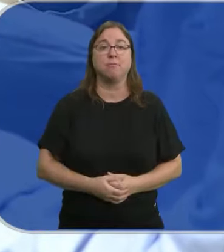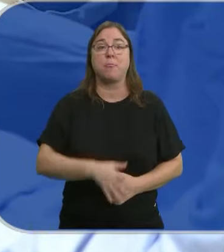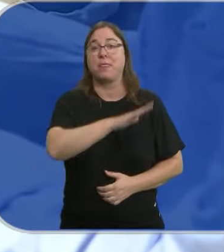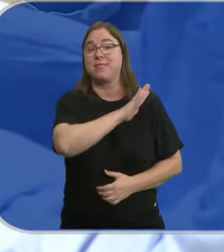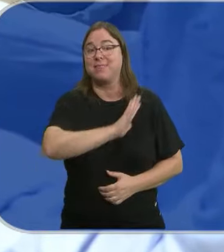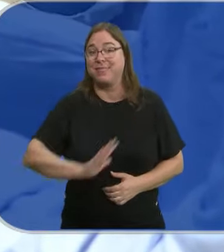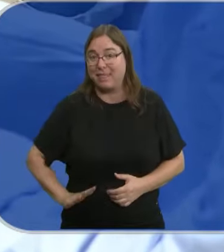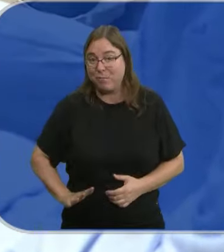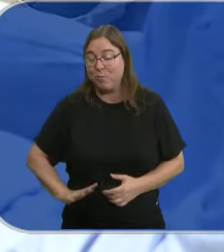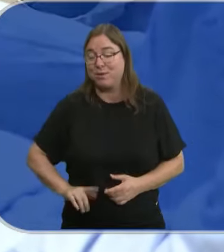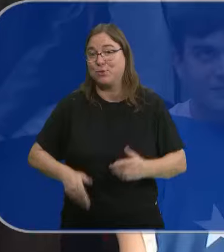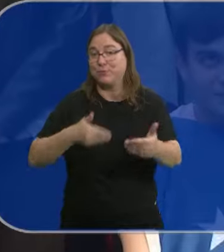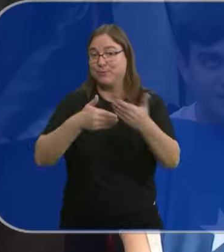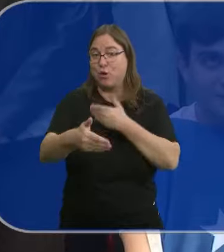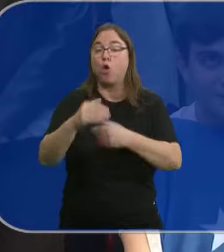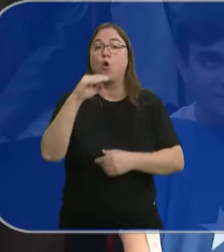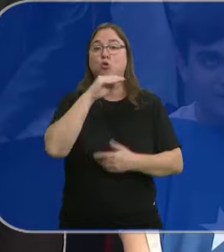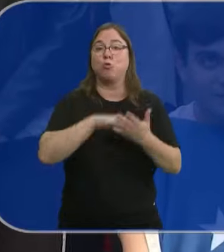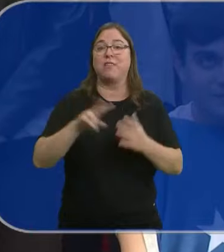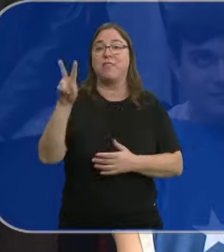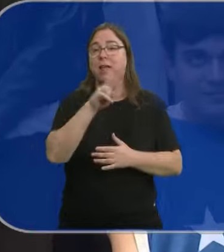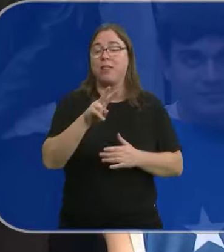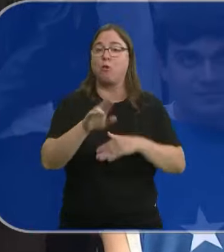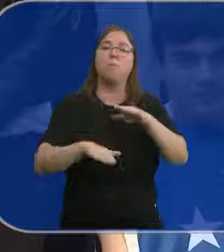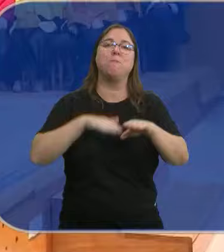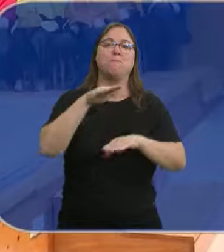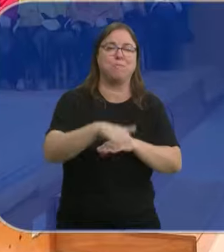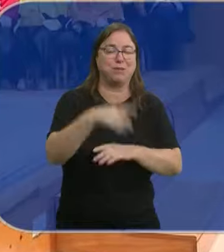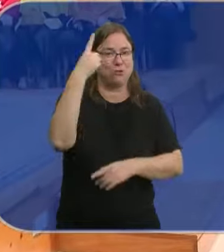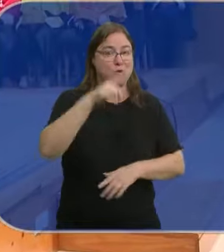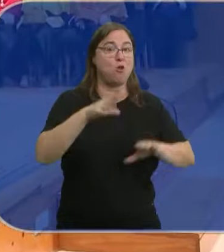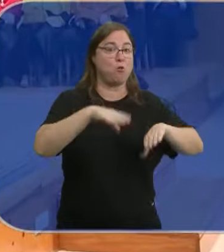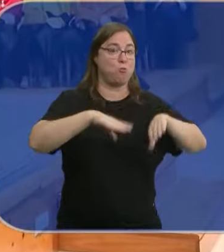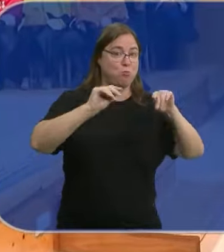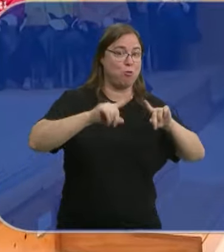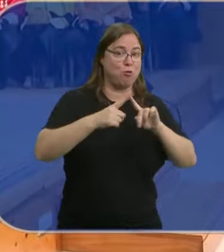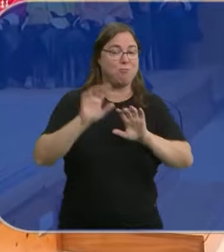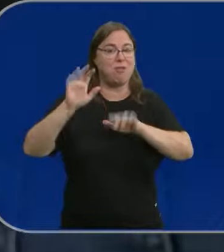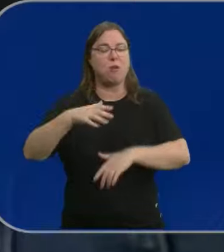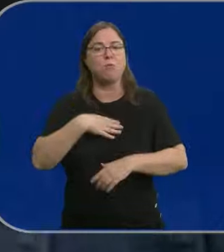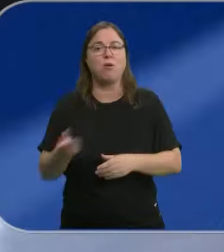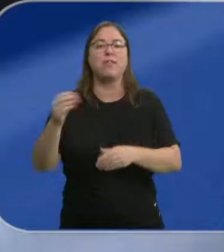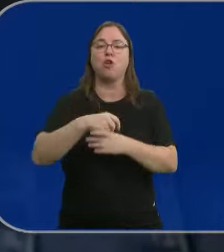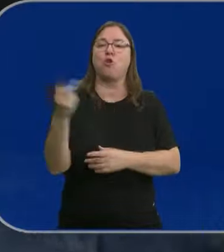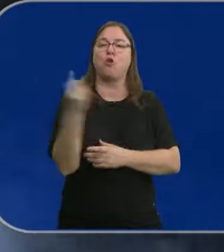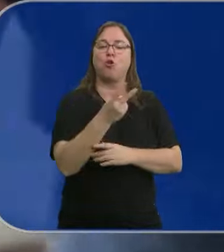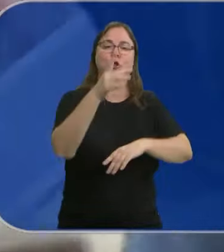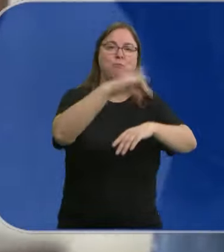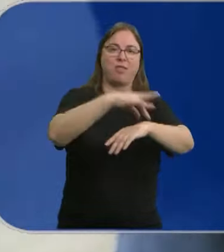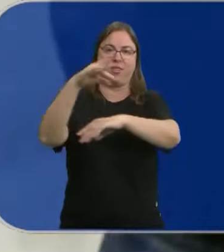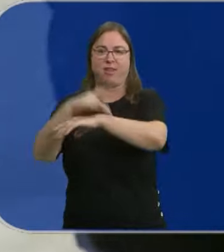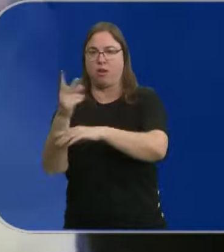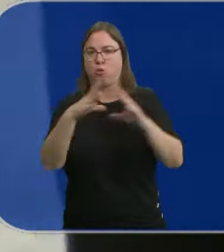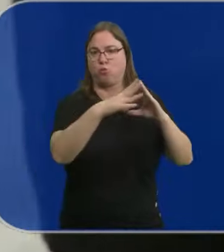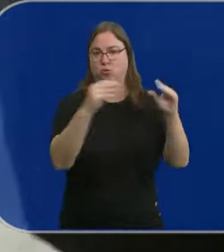momento será el próximo 2 de octubre cuando se dé el siguiente paso para saber si Burgos y León podrán contar con el grado de Medicina en sus universidades.